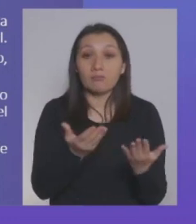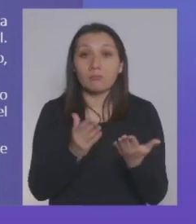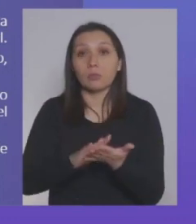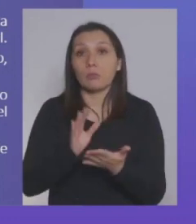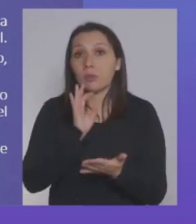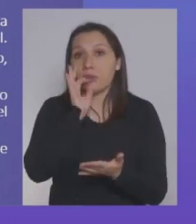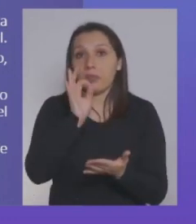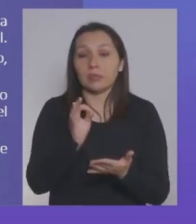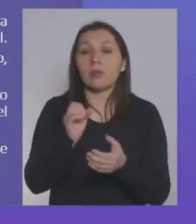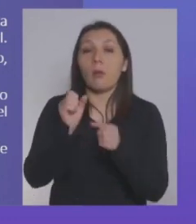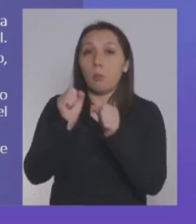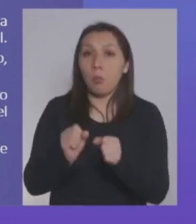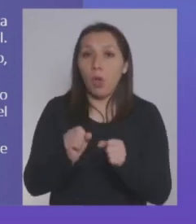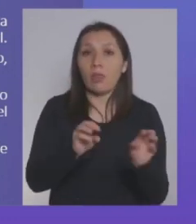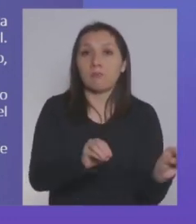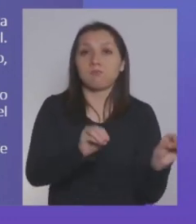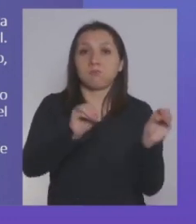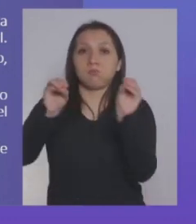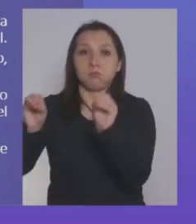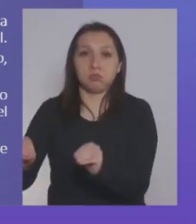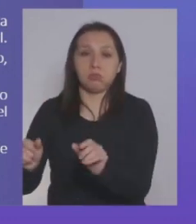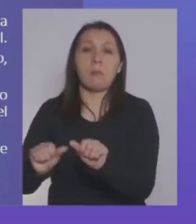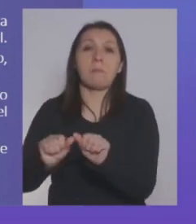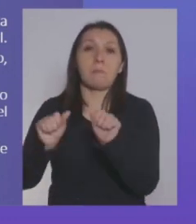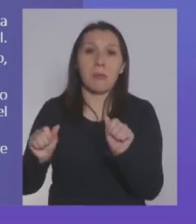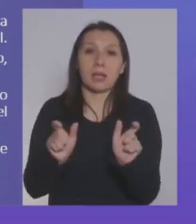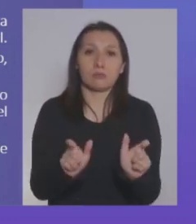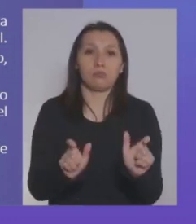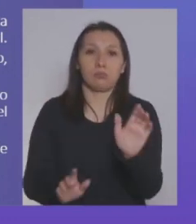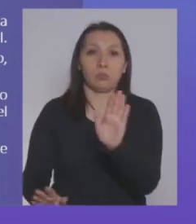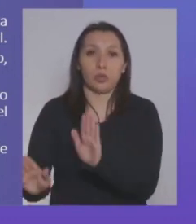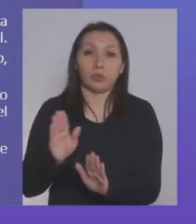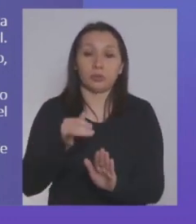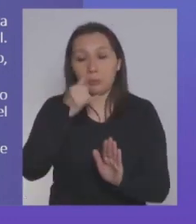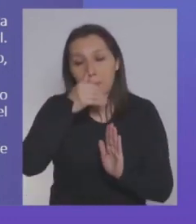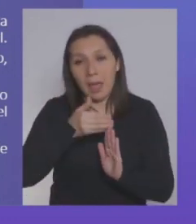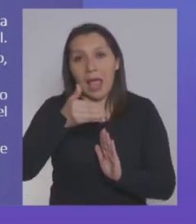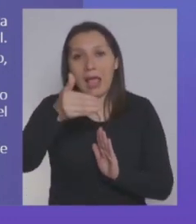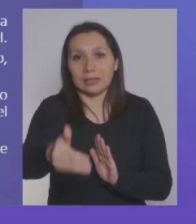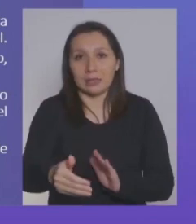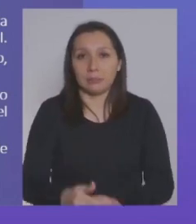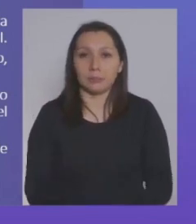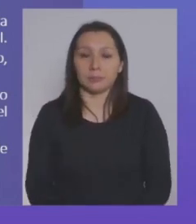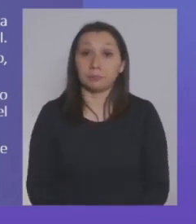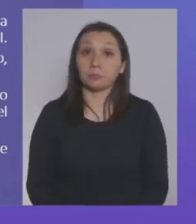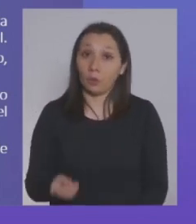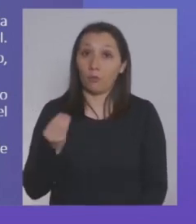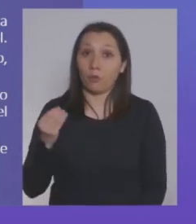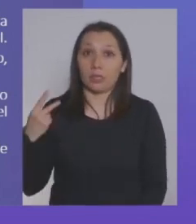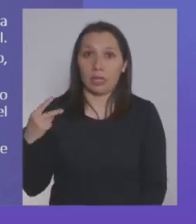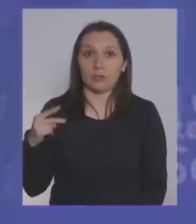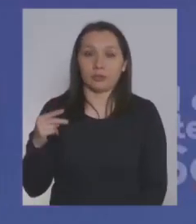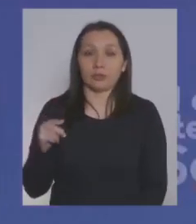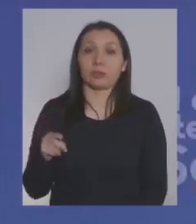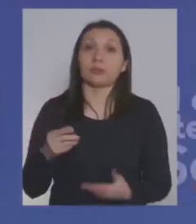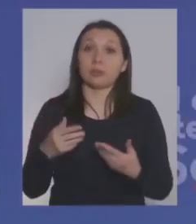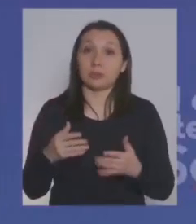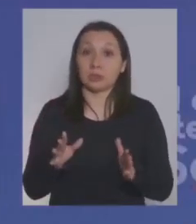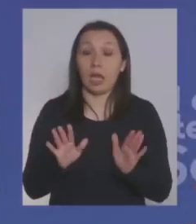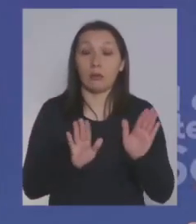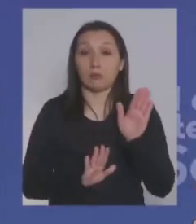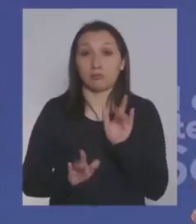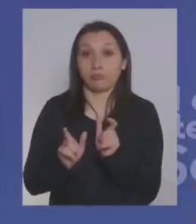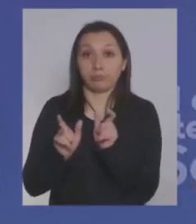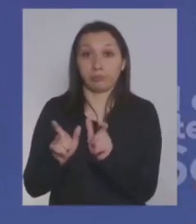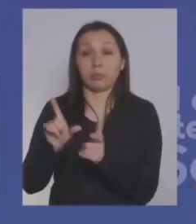establecen, para poder prorrogar estas protecciones en un tiempo más. O sea, muy buenas noticias ya de la protección